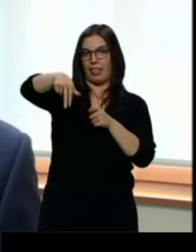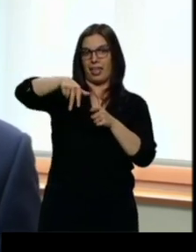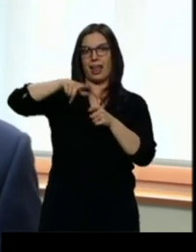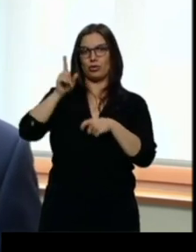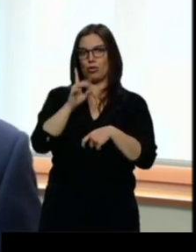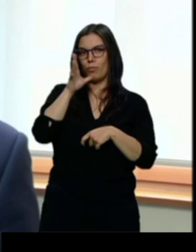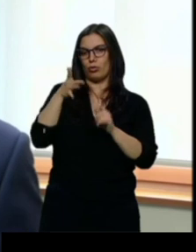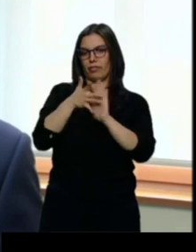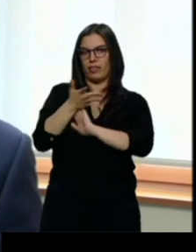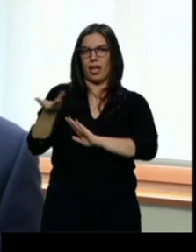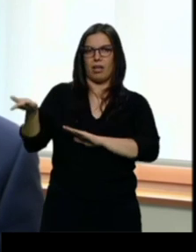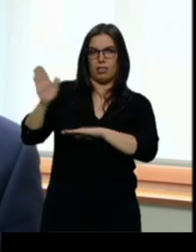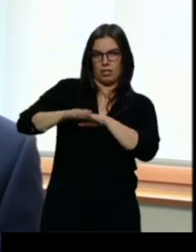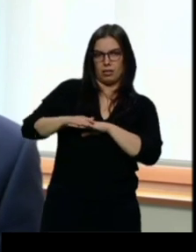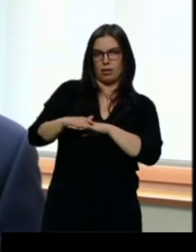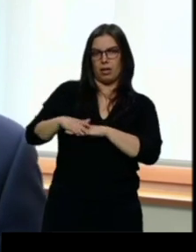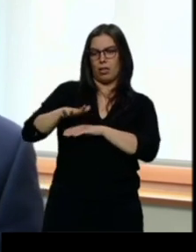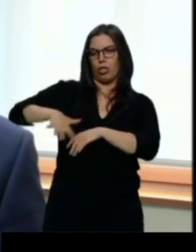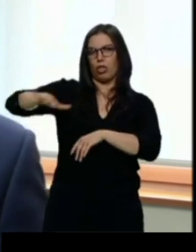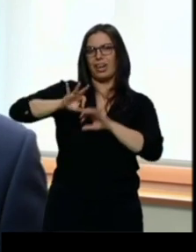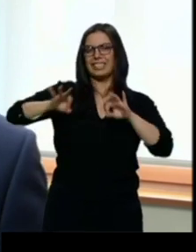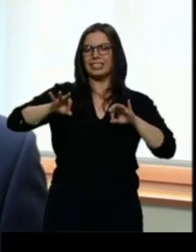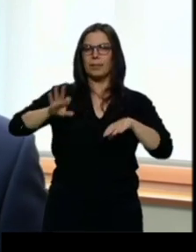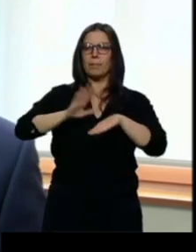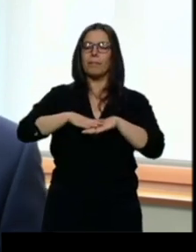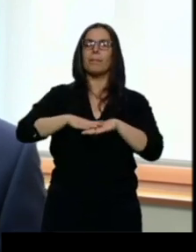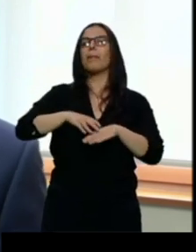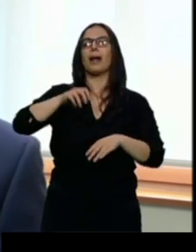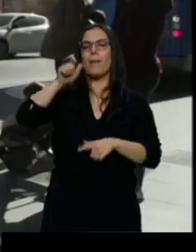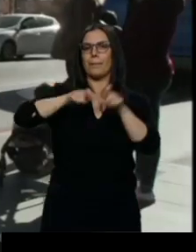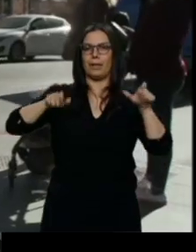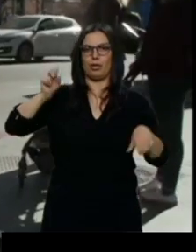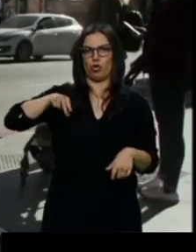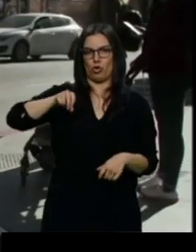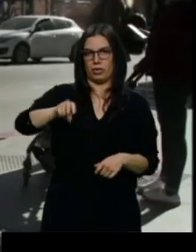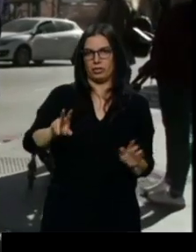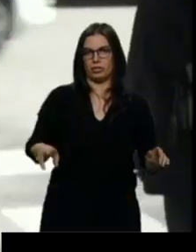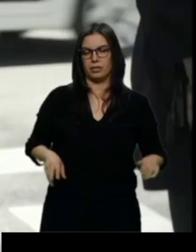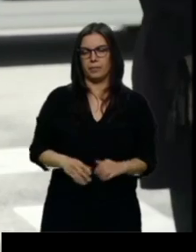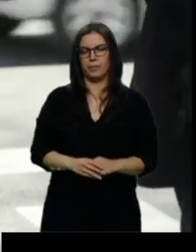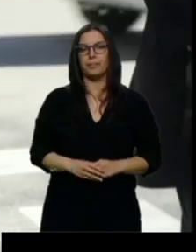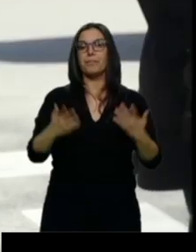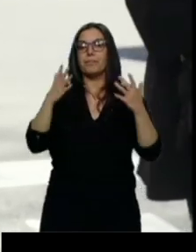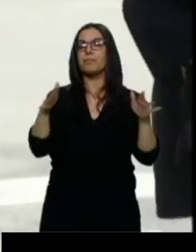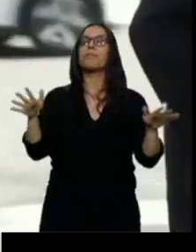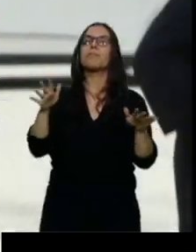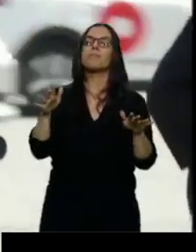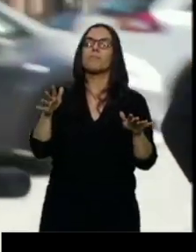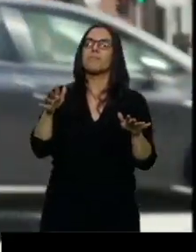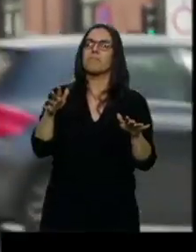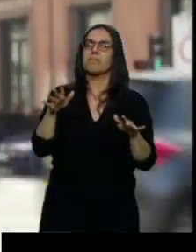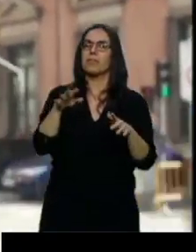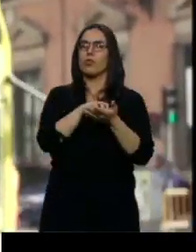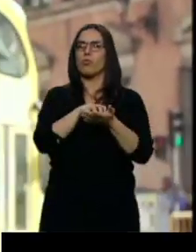zonas en las que están previstas el paso de platones. Aún así siguen existiendo muchos interrogantes,